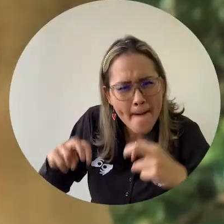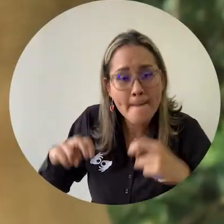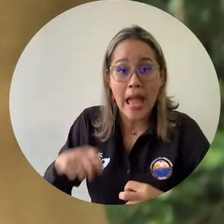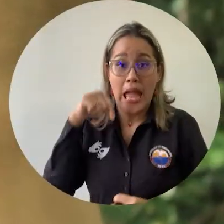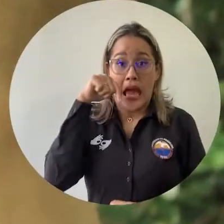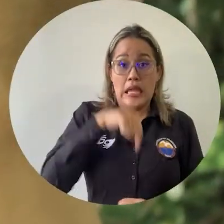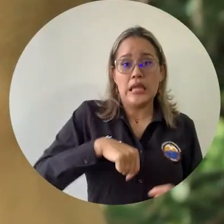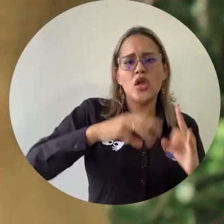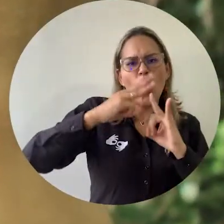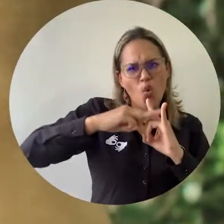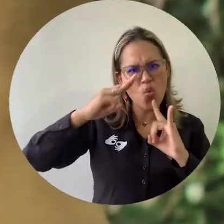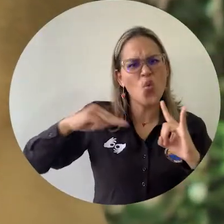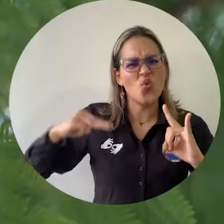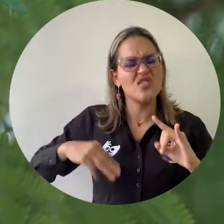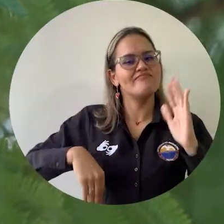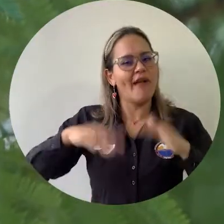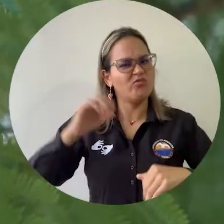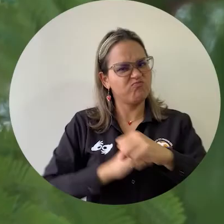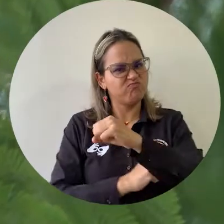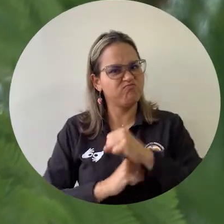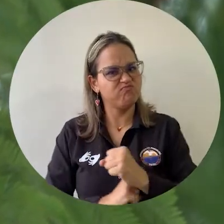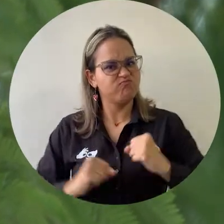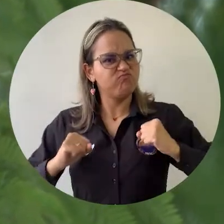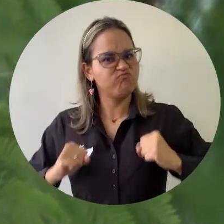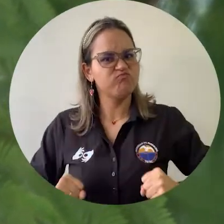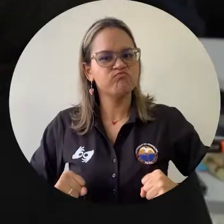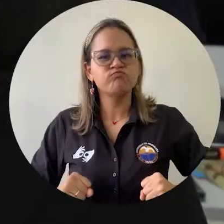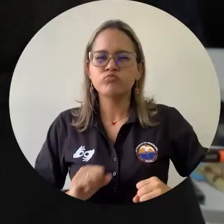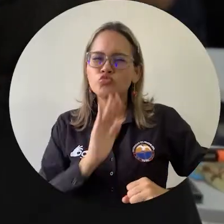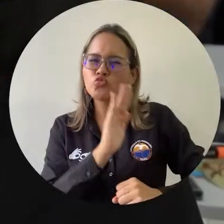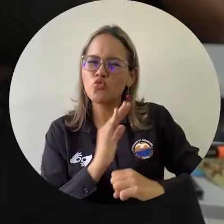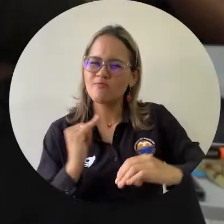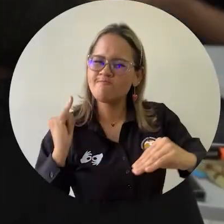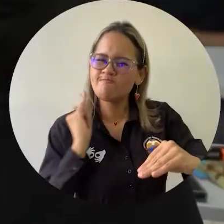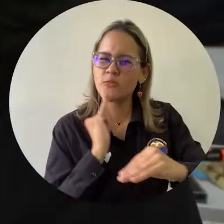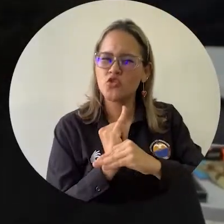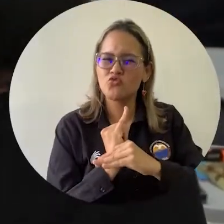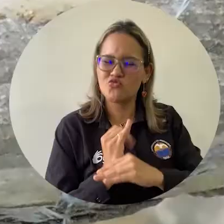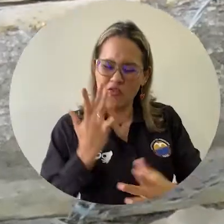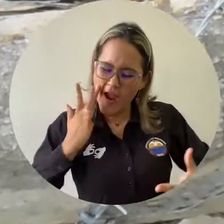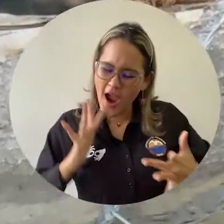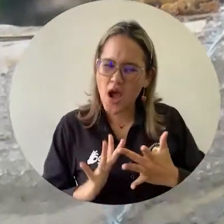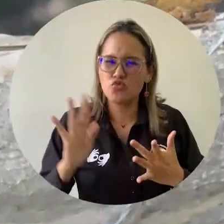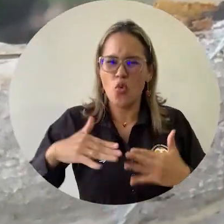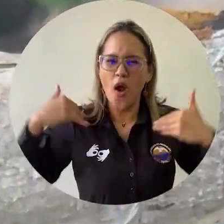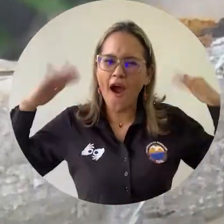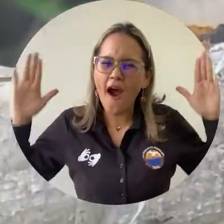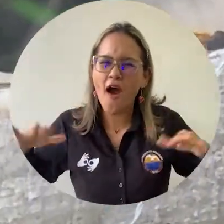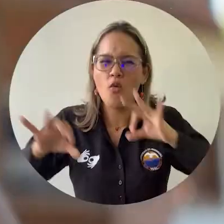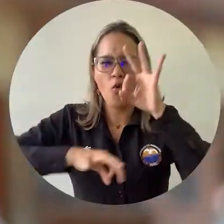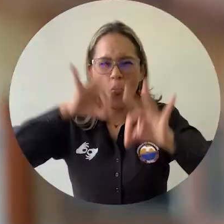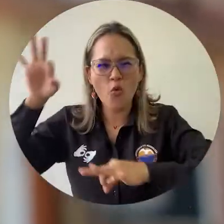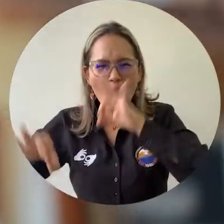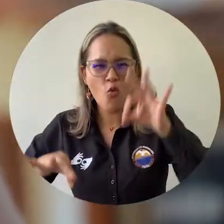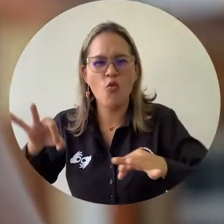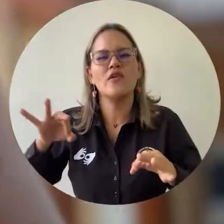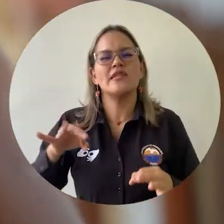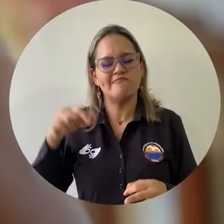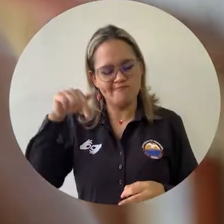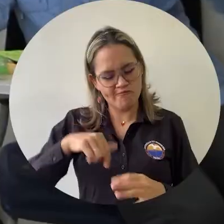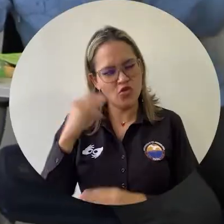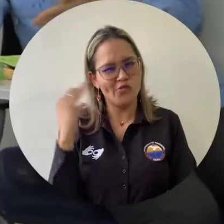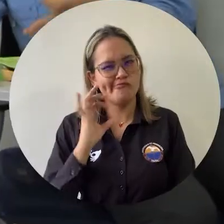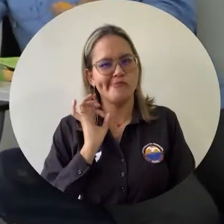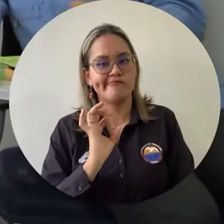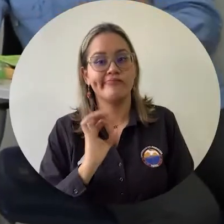procesos de investigación, nuestra Casa de Estudios Superiores se consolida como una institución clave en procesos de conservación de